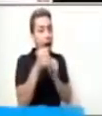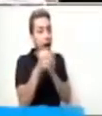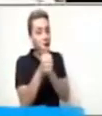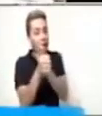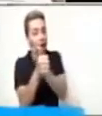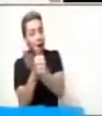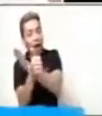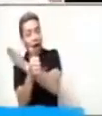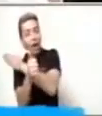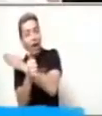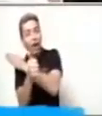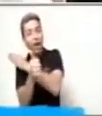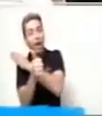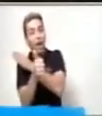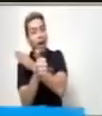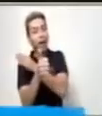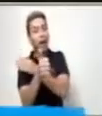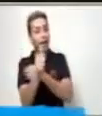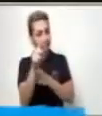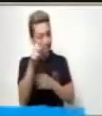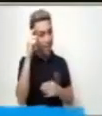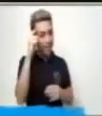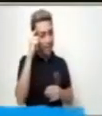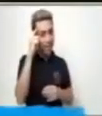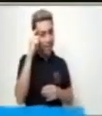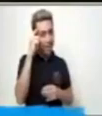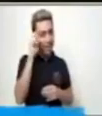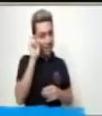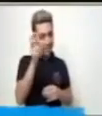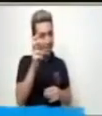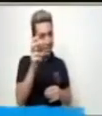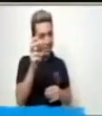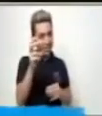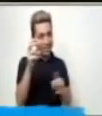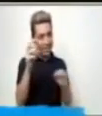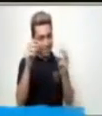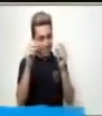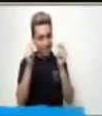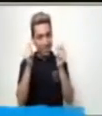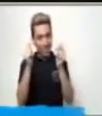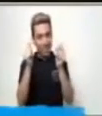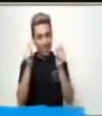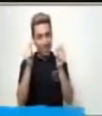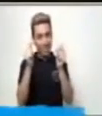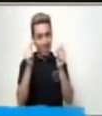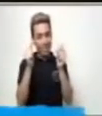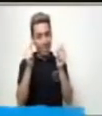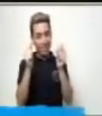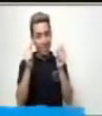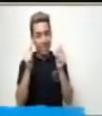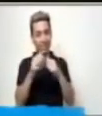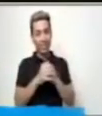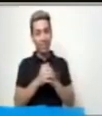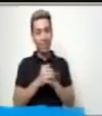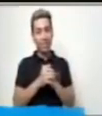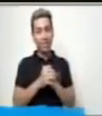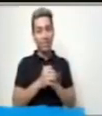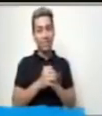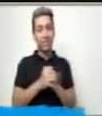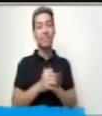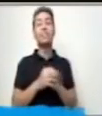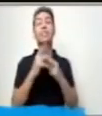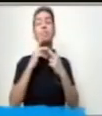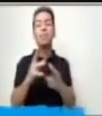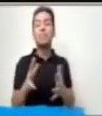Ardilla. bien. Creo que esta la respondiste de una forma más pronta. Es